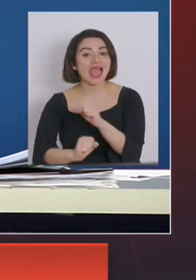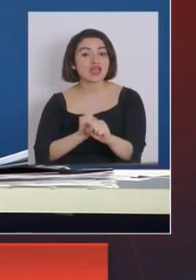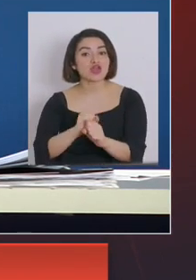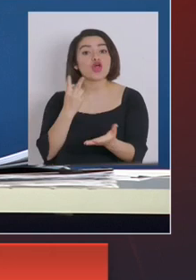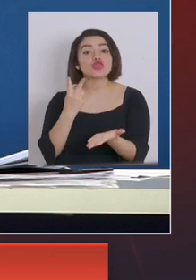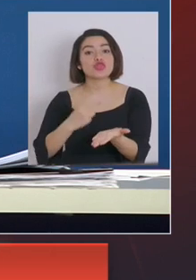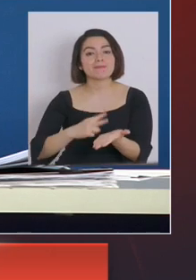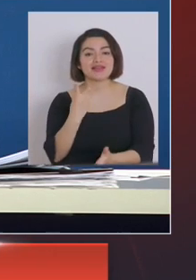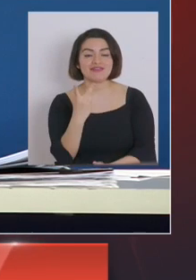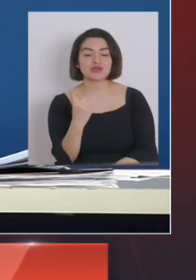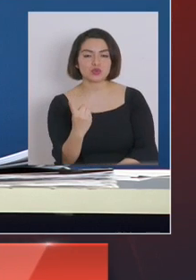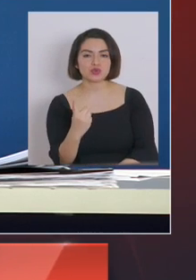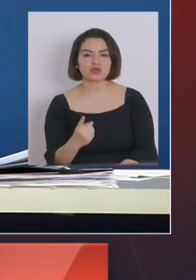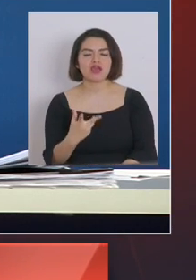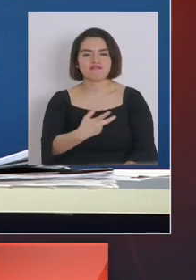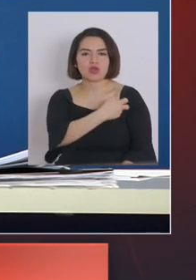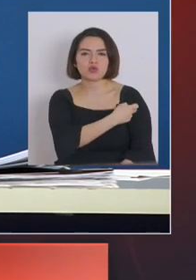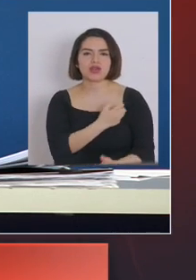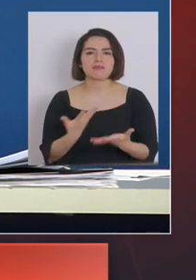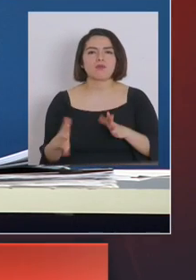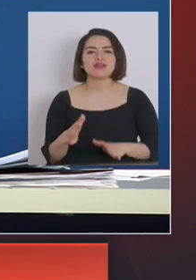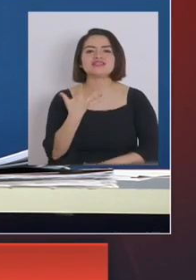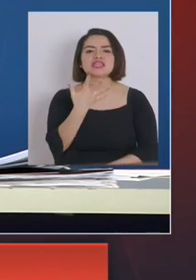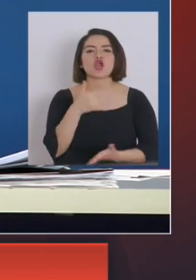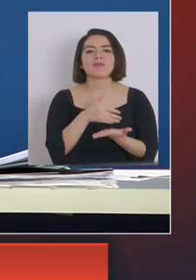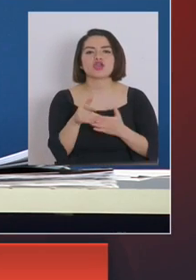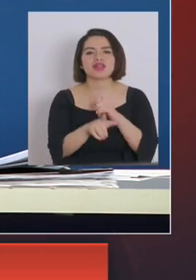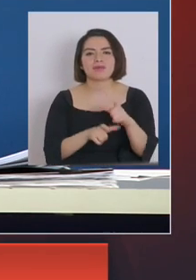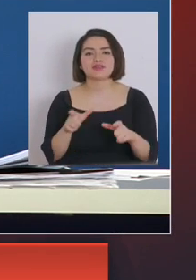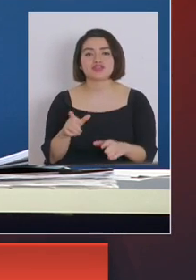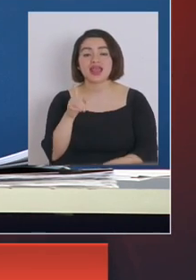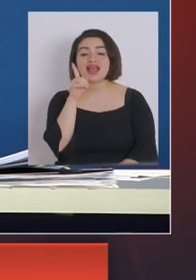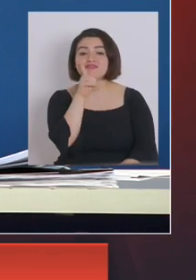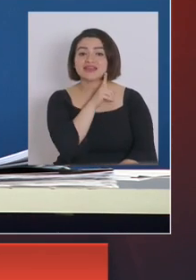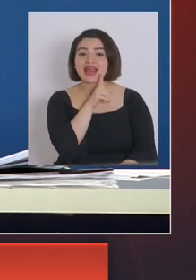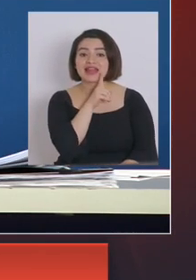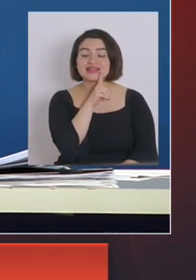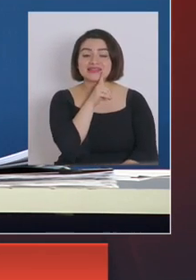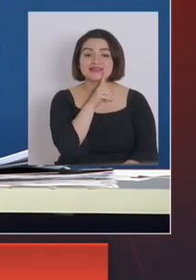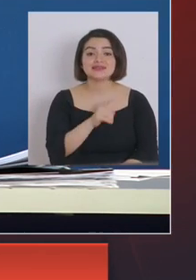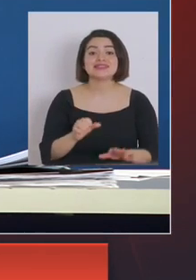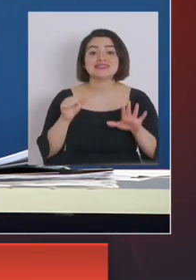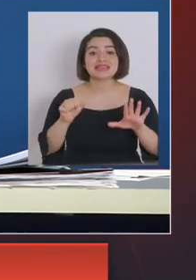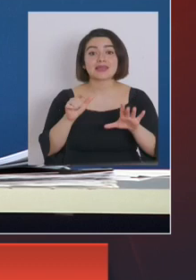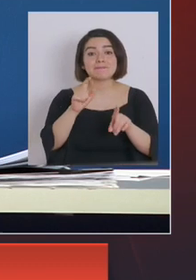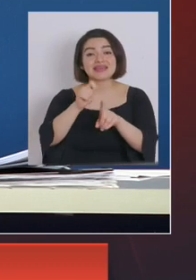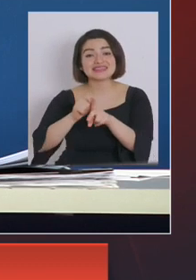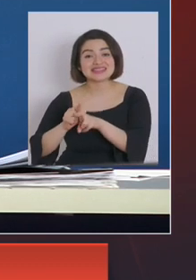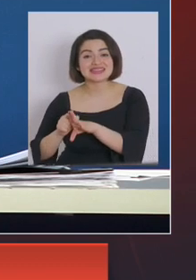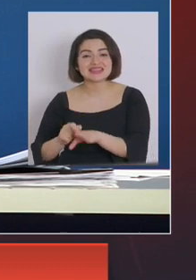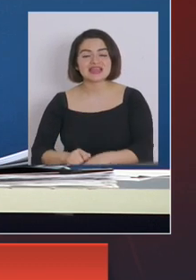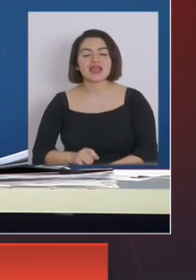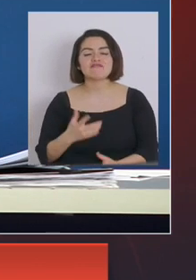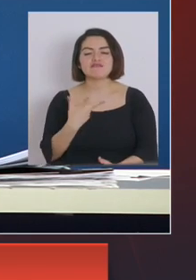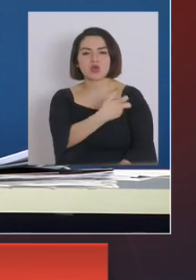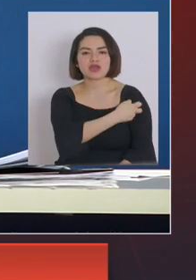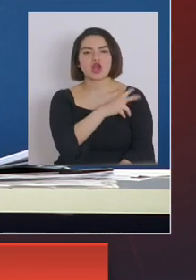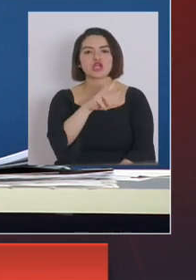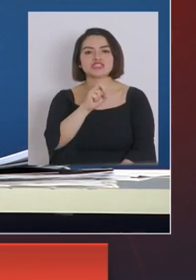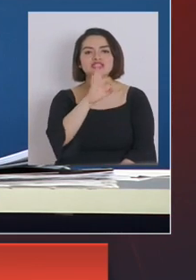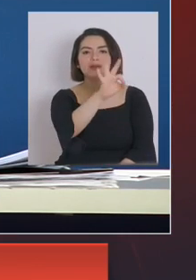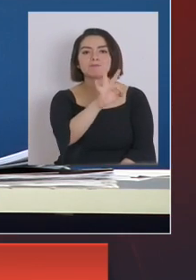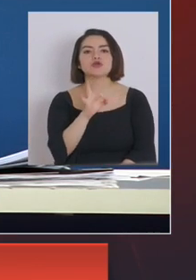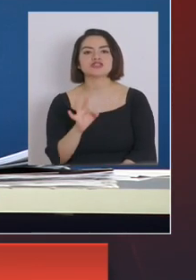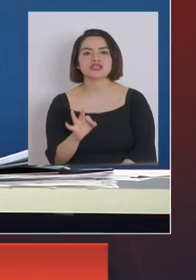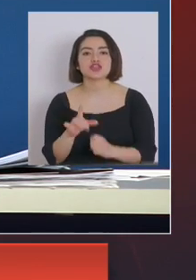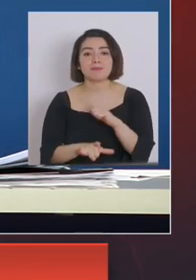de vacunar por lo menos a 5 millones de habitantes y a fines del primer semestre vacunar al 80% de la población